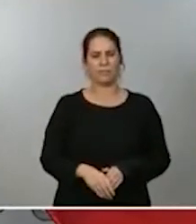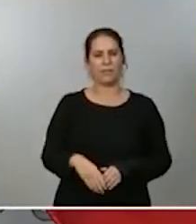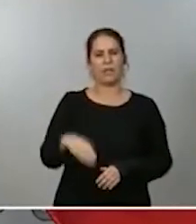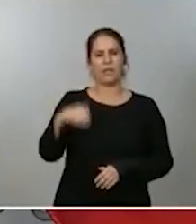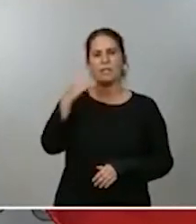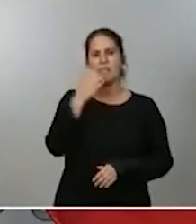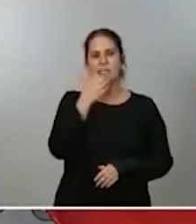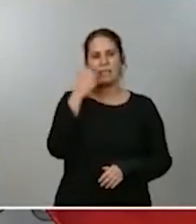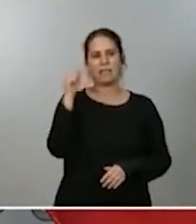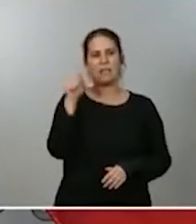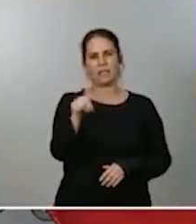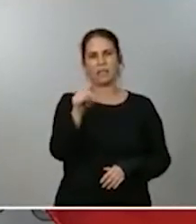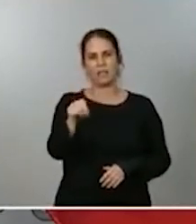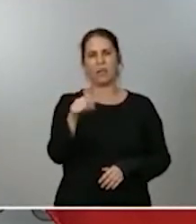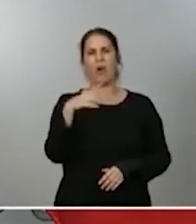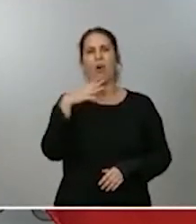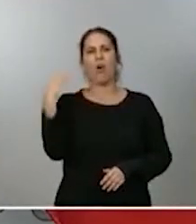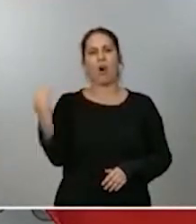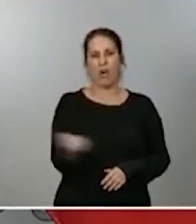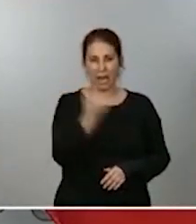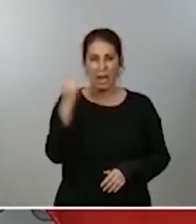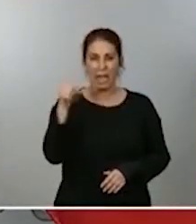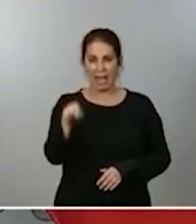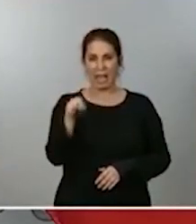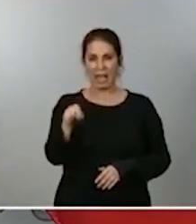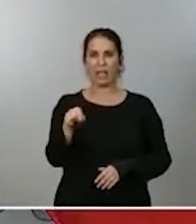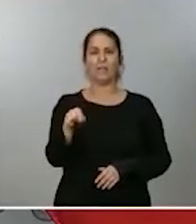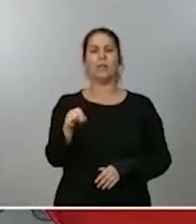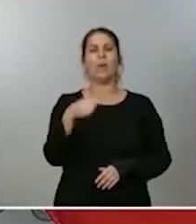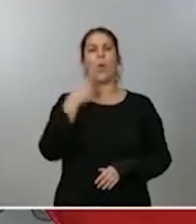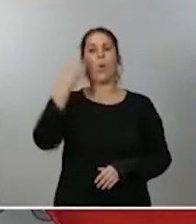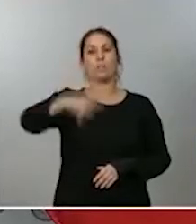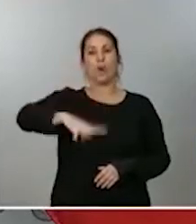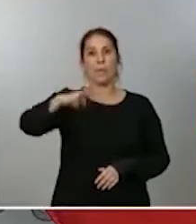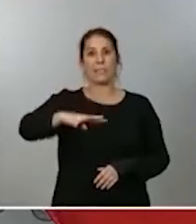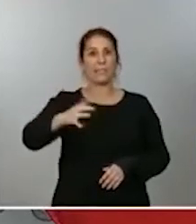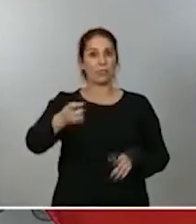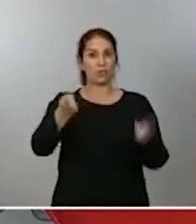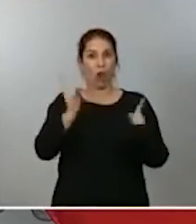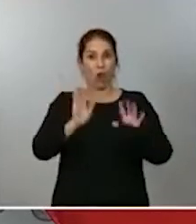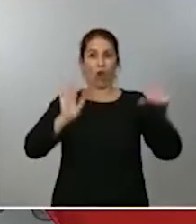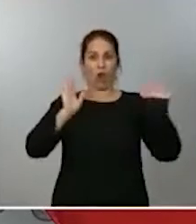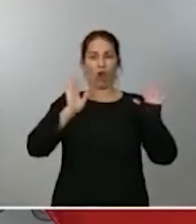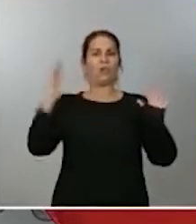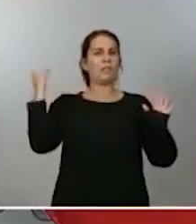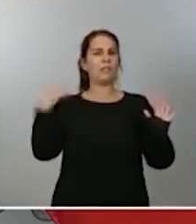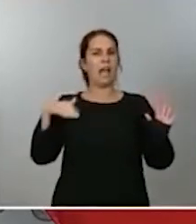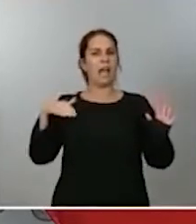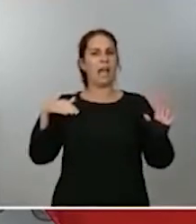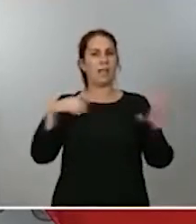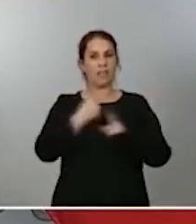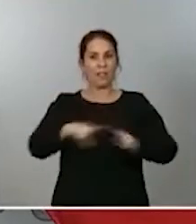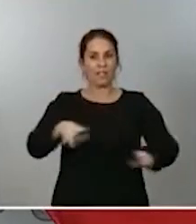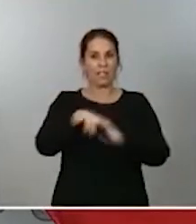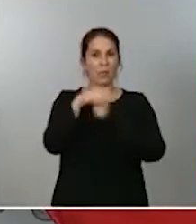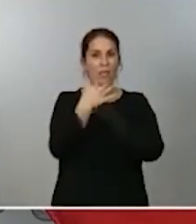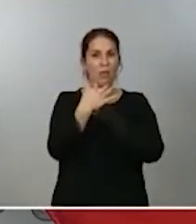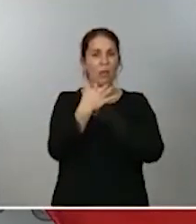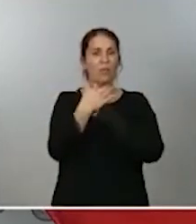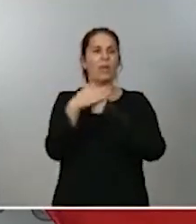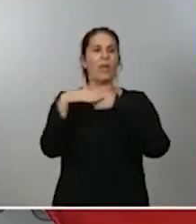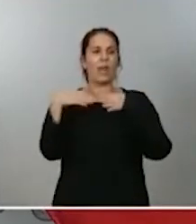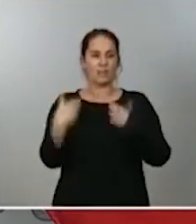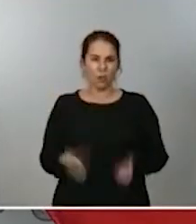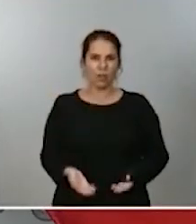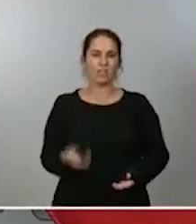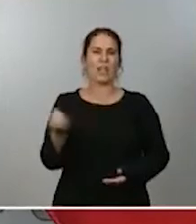y ojalá así lo sea, dentro de cuatro meses podamos vislumbrar un nuevo horizonte, esta propuesta tendrá que ser formulada al